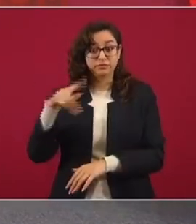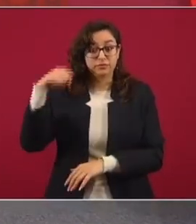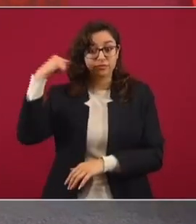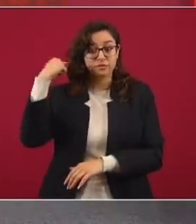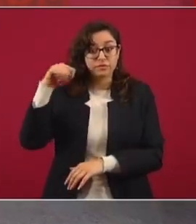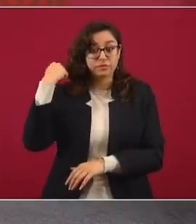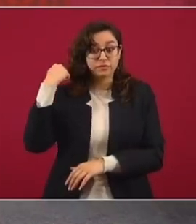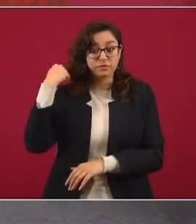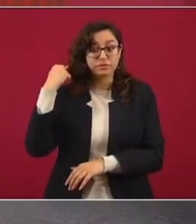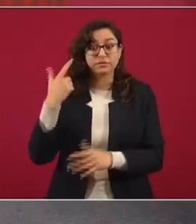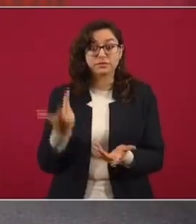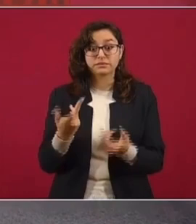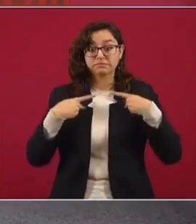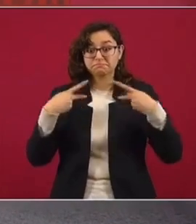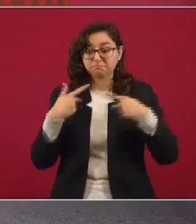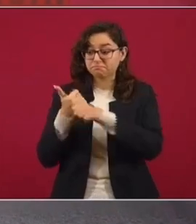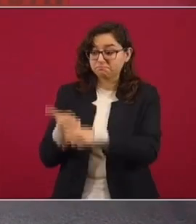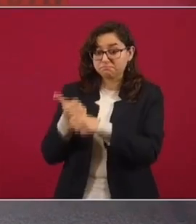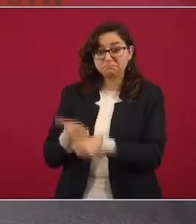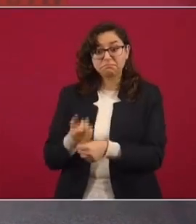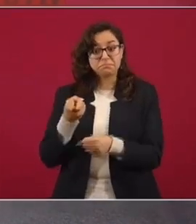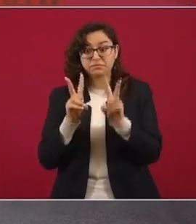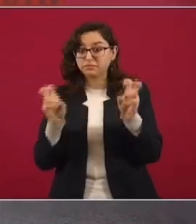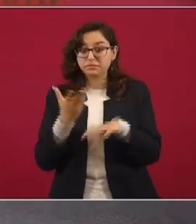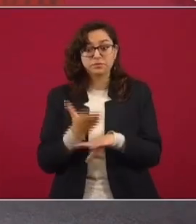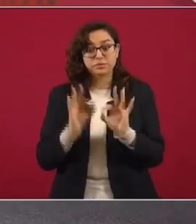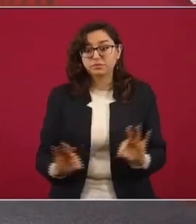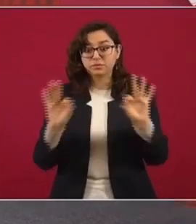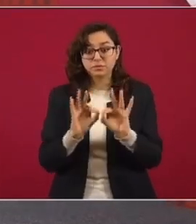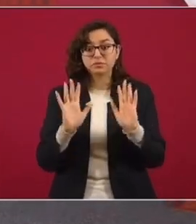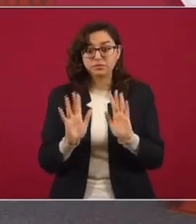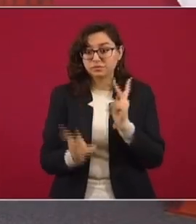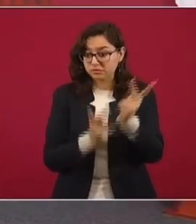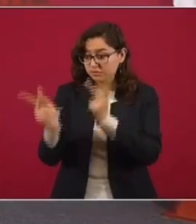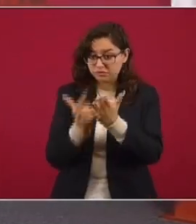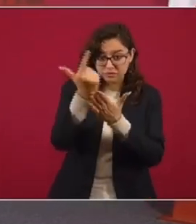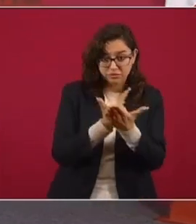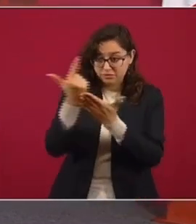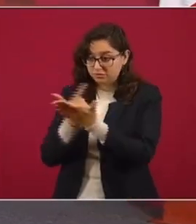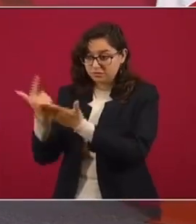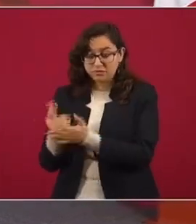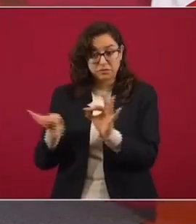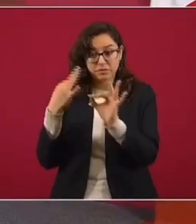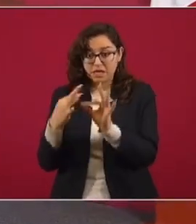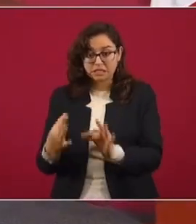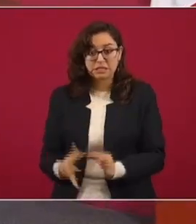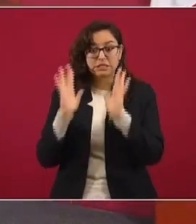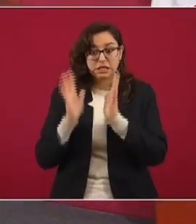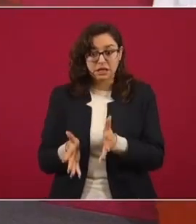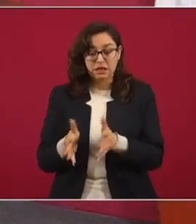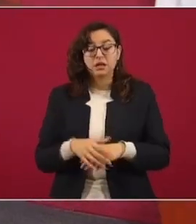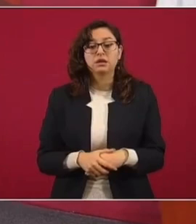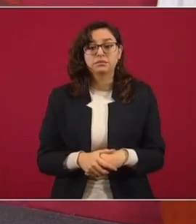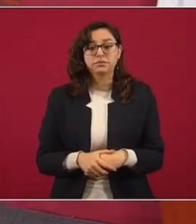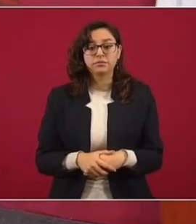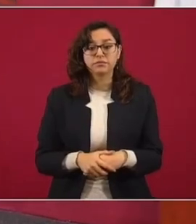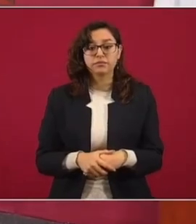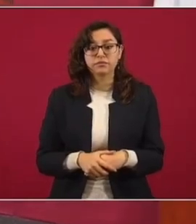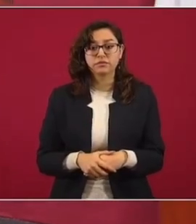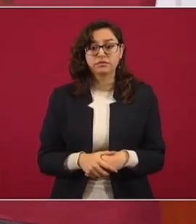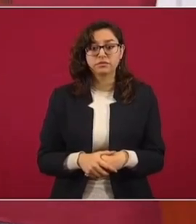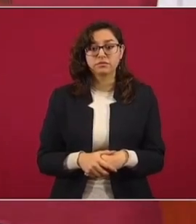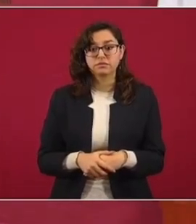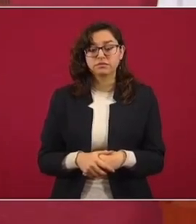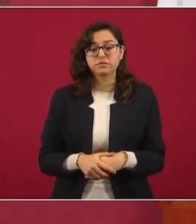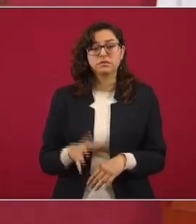sobre el apoyo a damnificados. Es muy importante. Ya se terminó el censo. Se informa que hay más